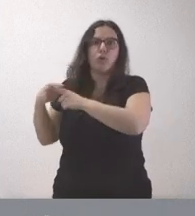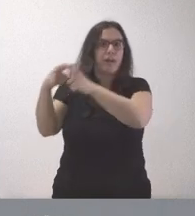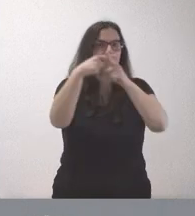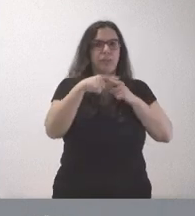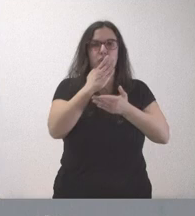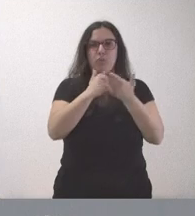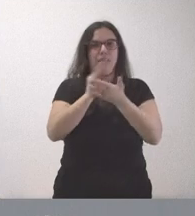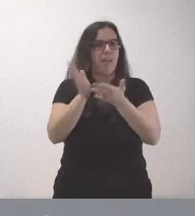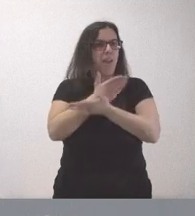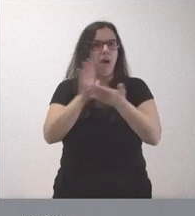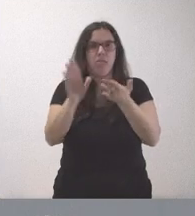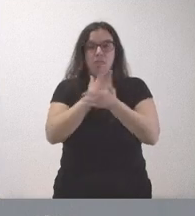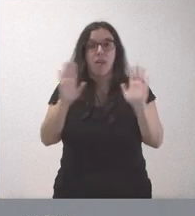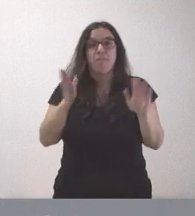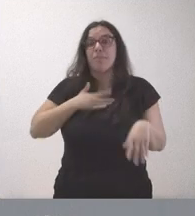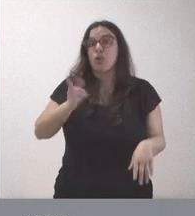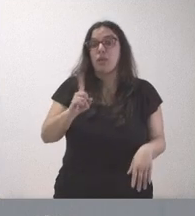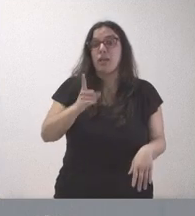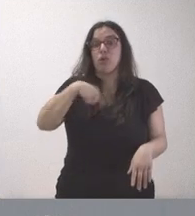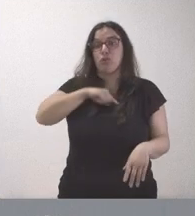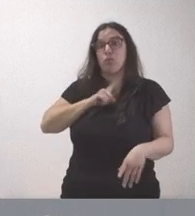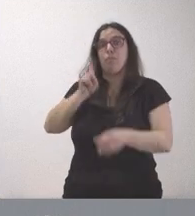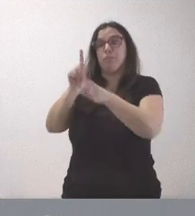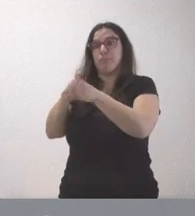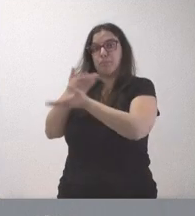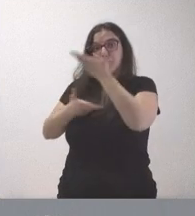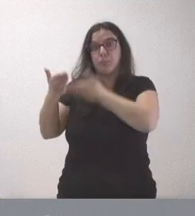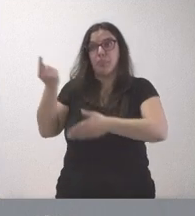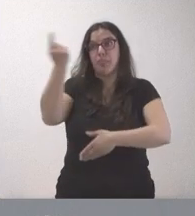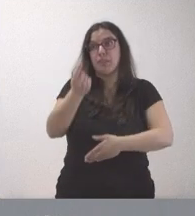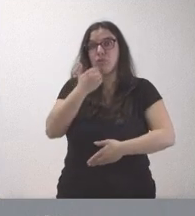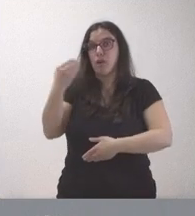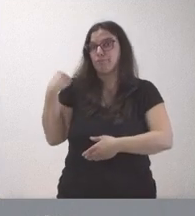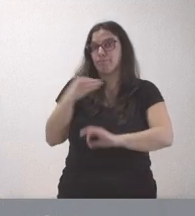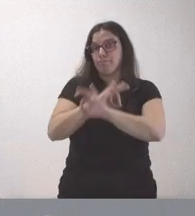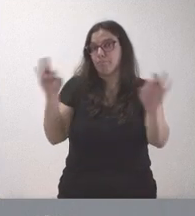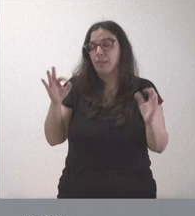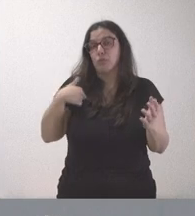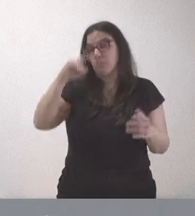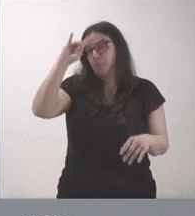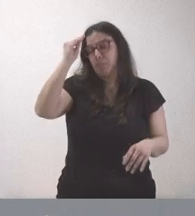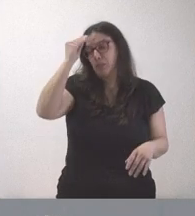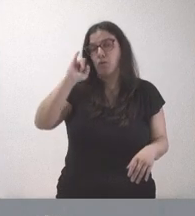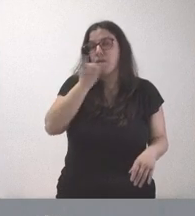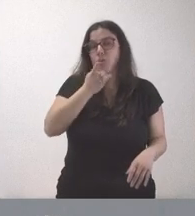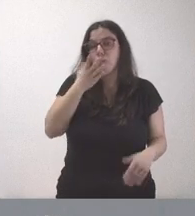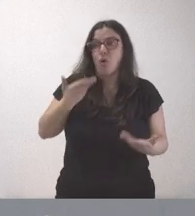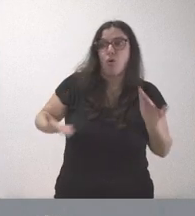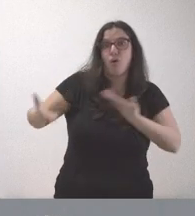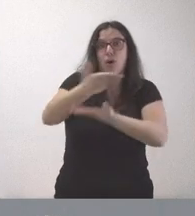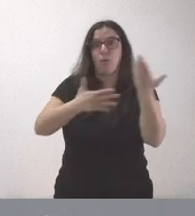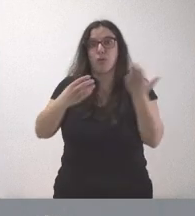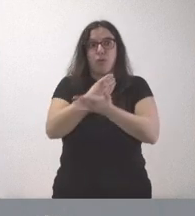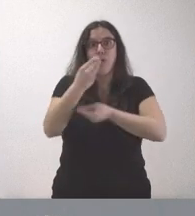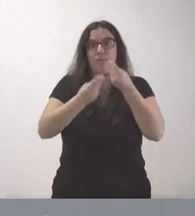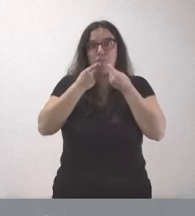las comunidades autónomas y tampoco ha querido que las comunidades autónomas participáramos en el diseño. Y, por tanto, yo creo que es un error porque entre todos lo podríamos haber hecho mejor.